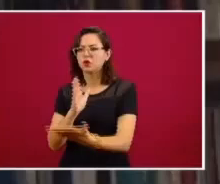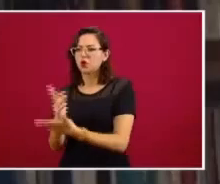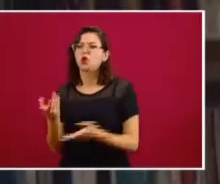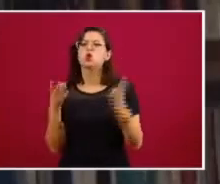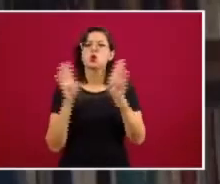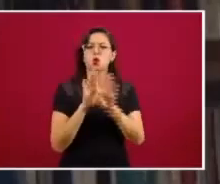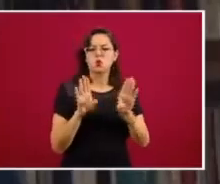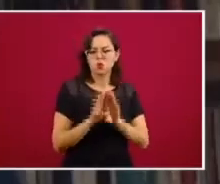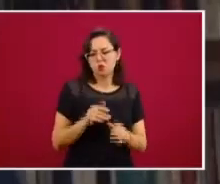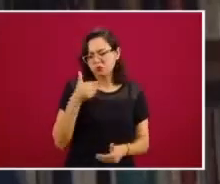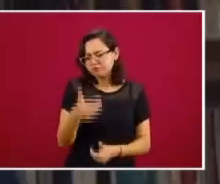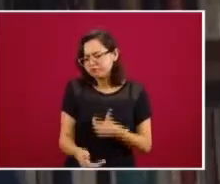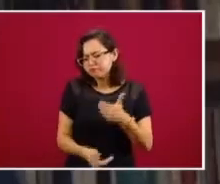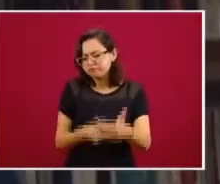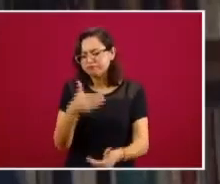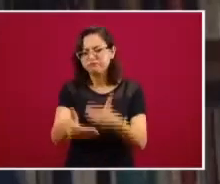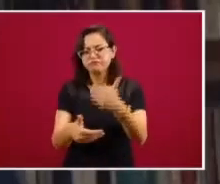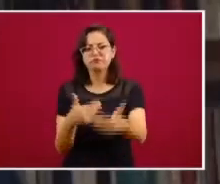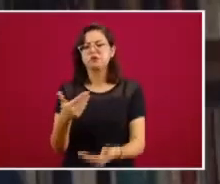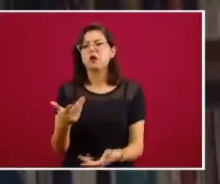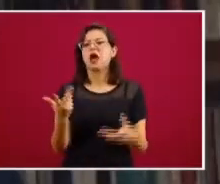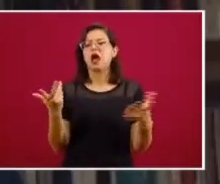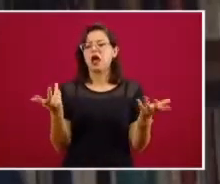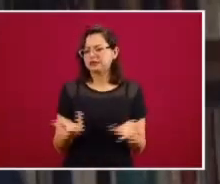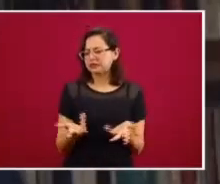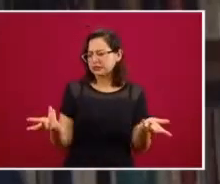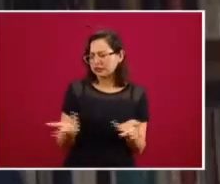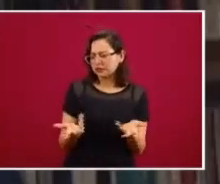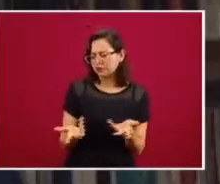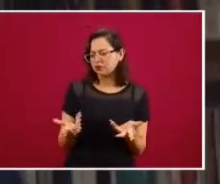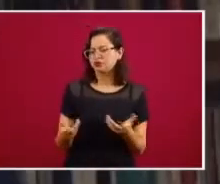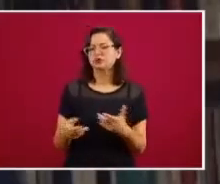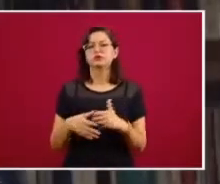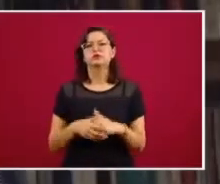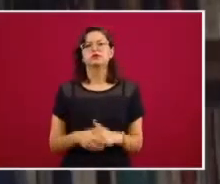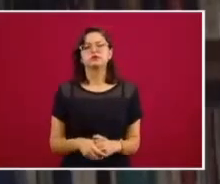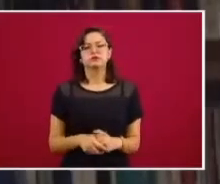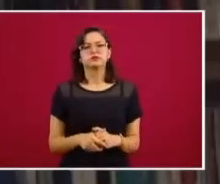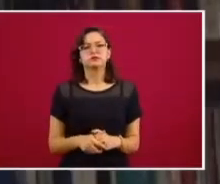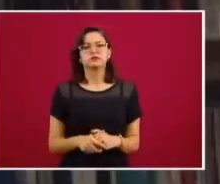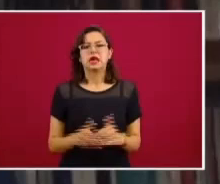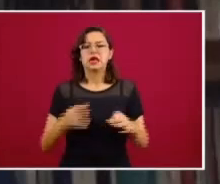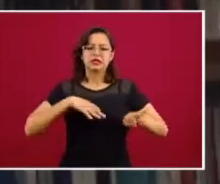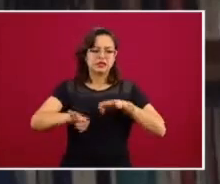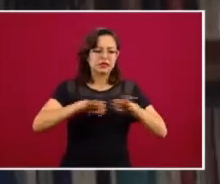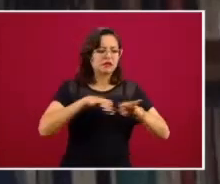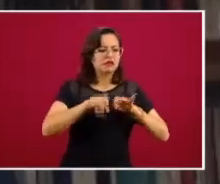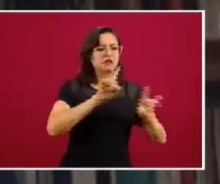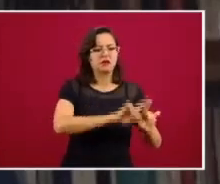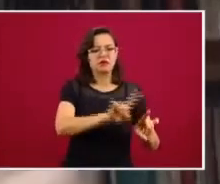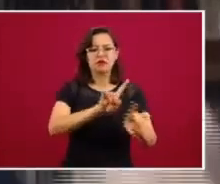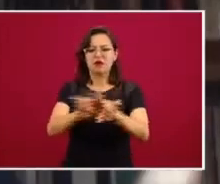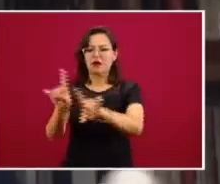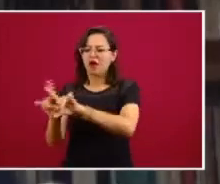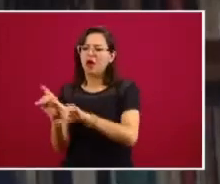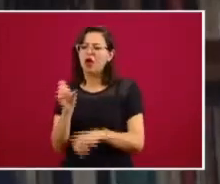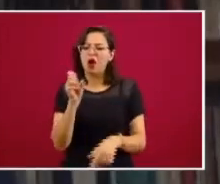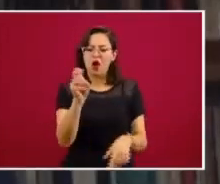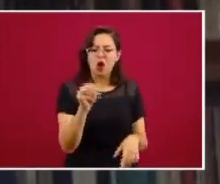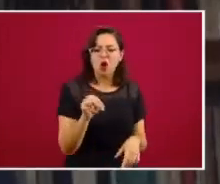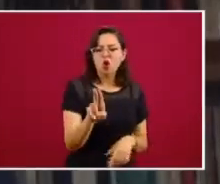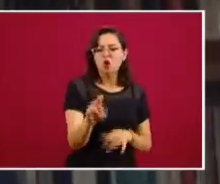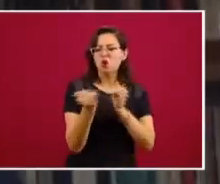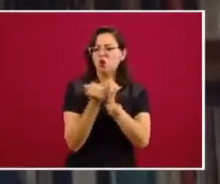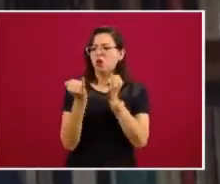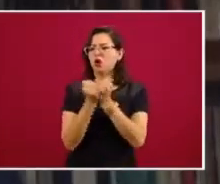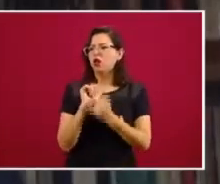en ese flanco directamente de Naciones Unidas? La dinámica de trabajo en estos momentos en la ONU, al igual que en muchos